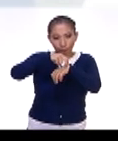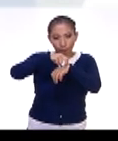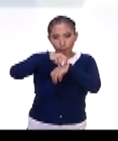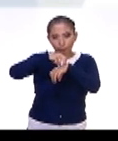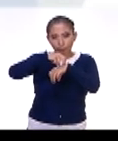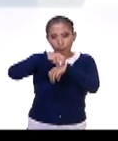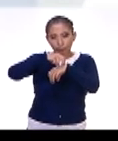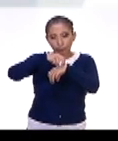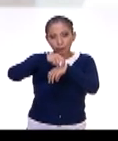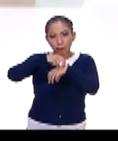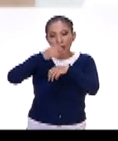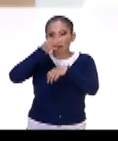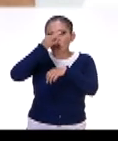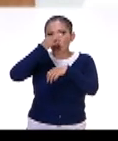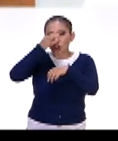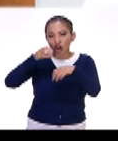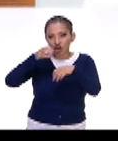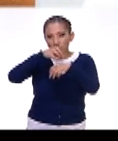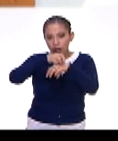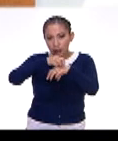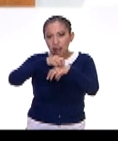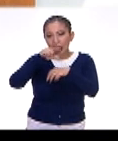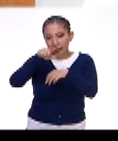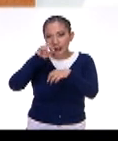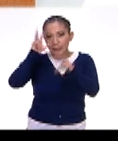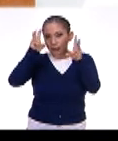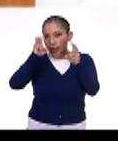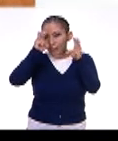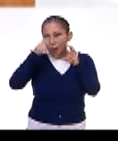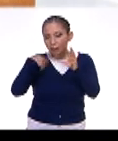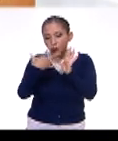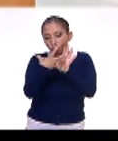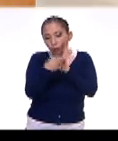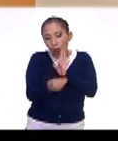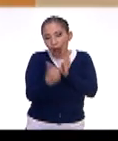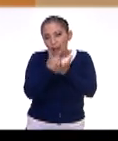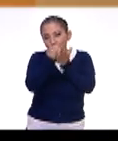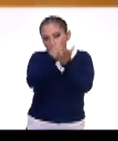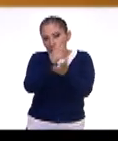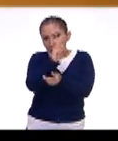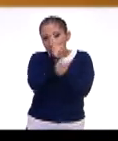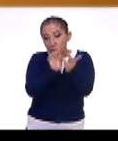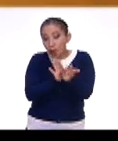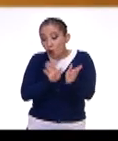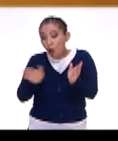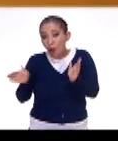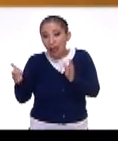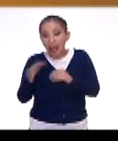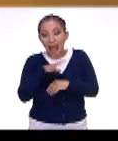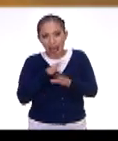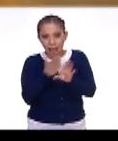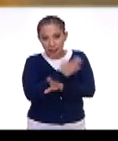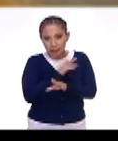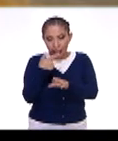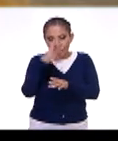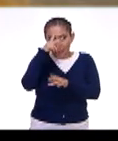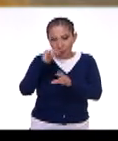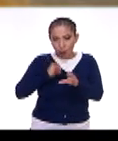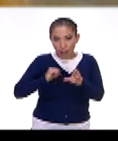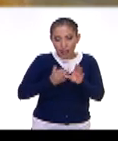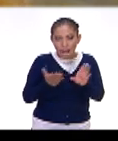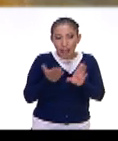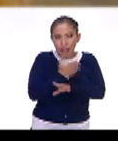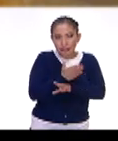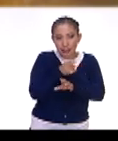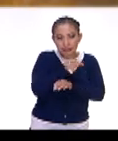flor en este tema de la polinización. Pero aquí, a la vuelta, antes de llegar al México antiguo,